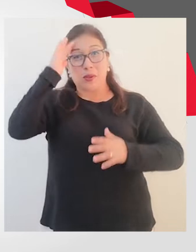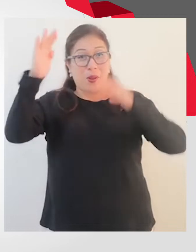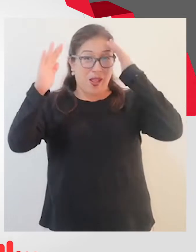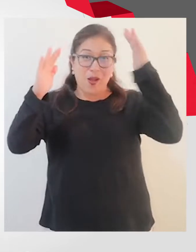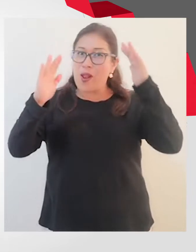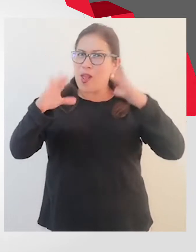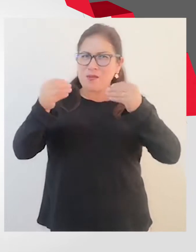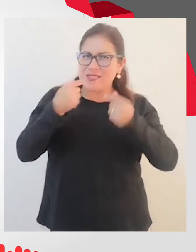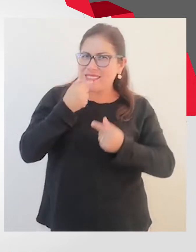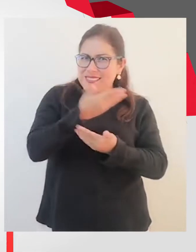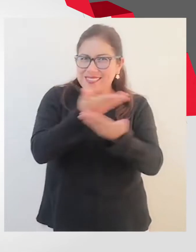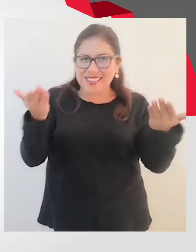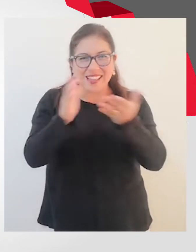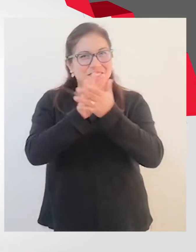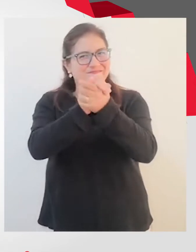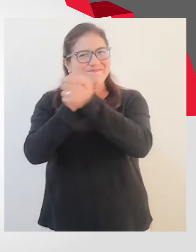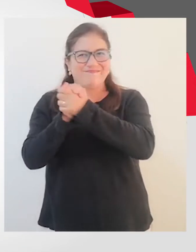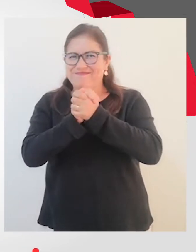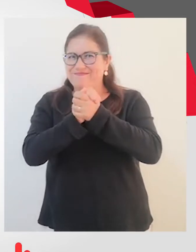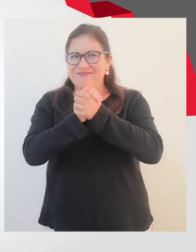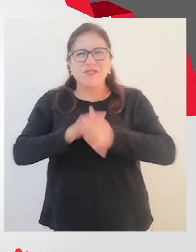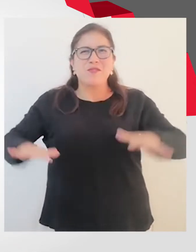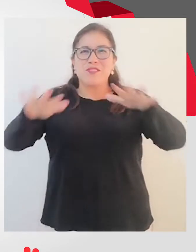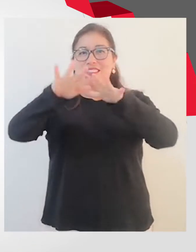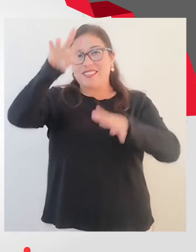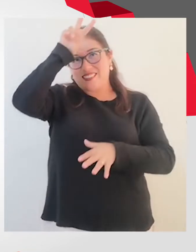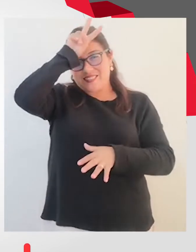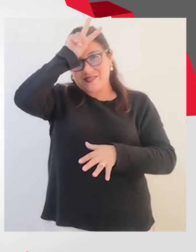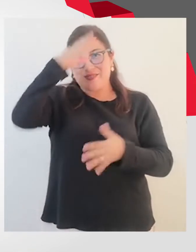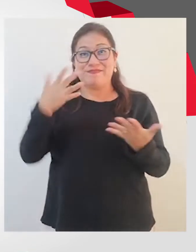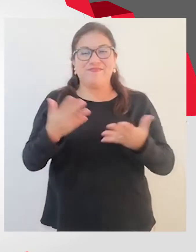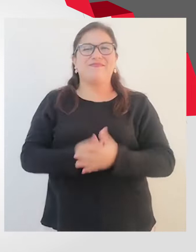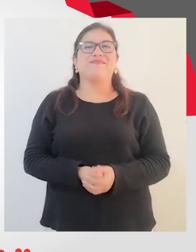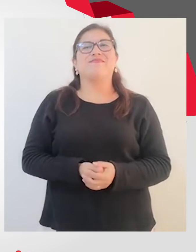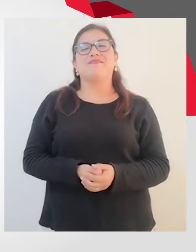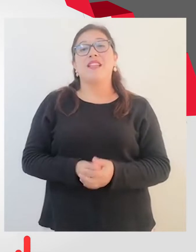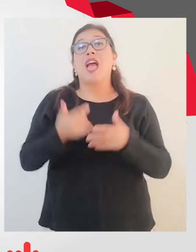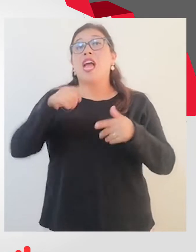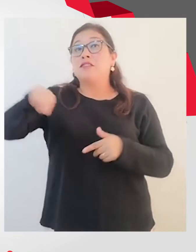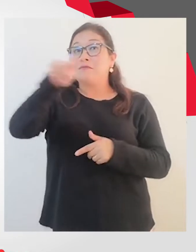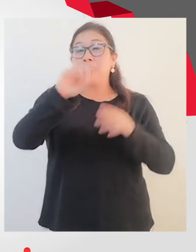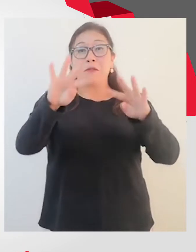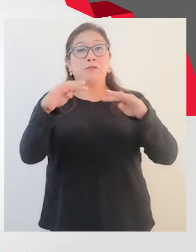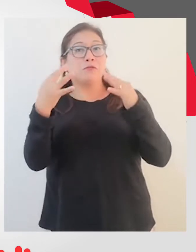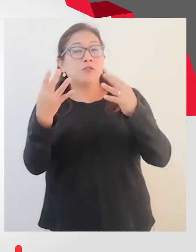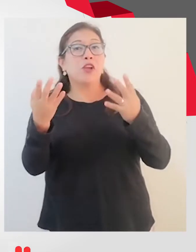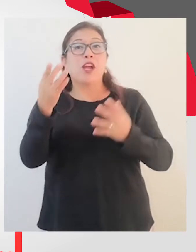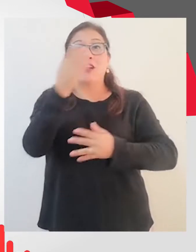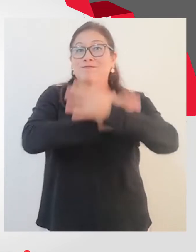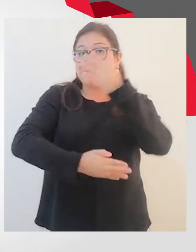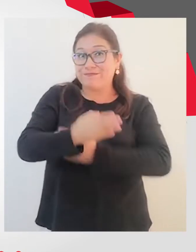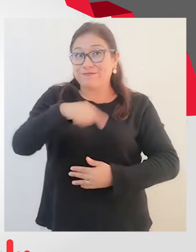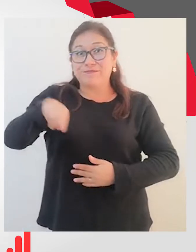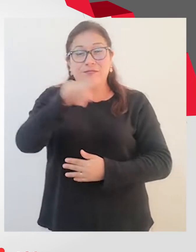Hola, hola, ¿Qué tal? ¿Cómo están, amigas y amigos de todo el Perú, especialmente nuestro público con